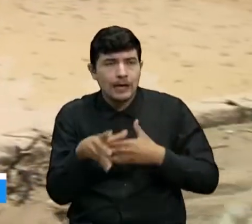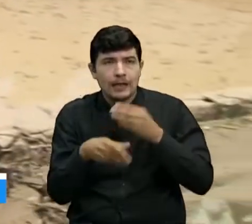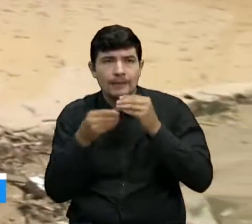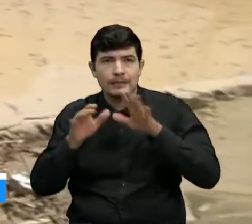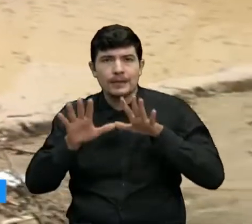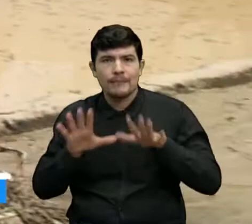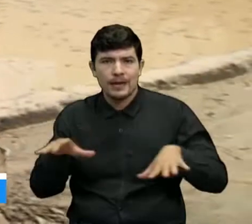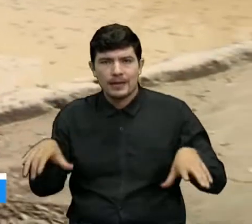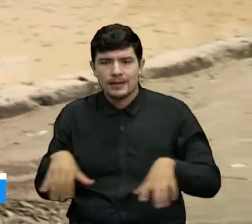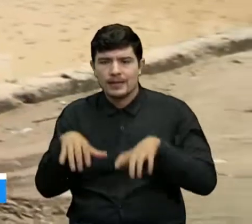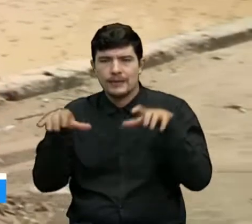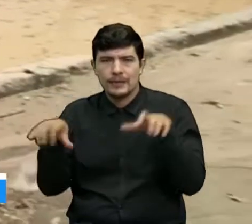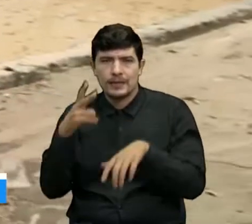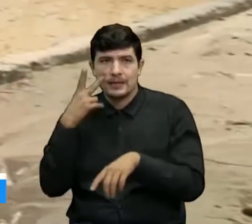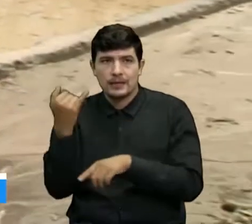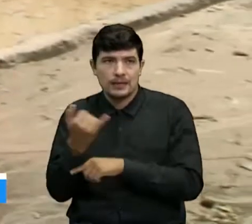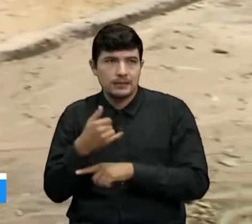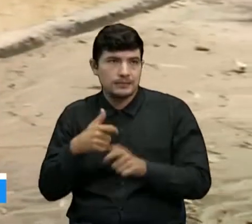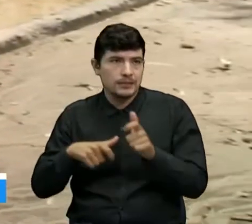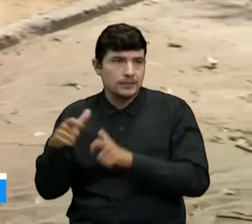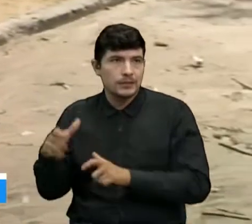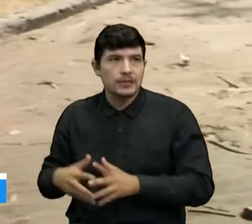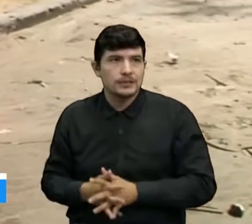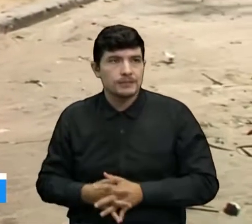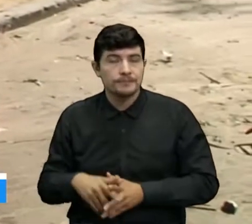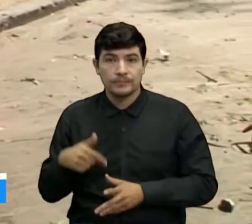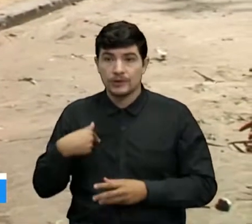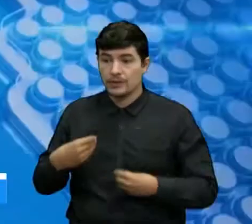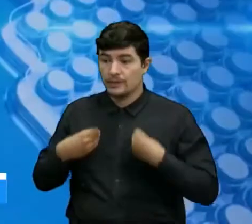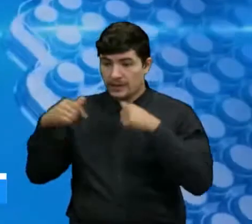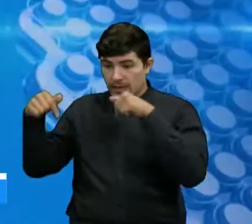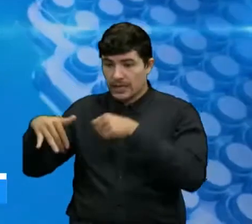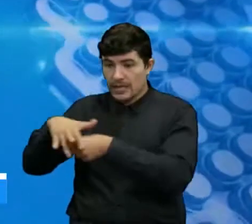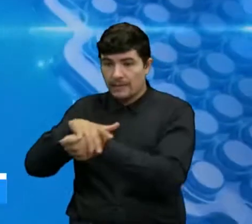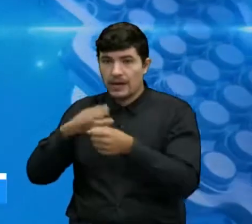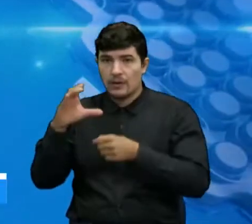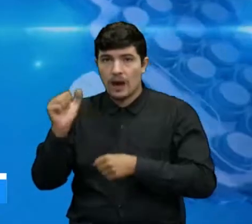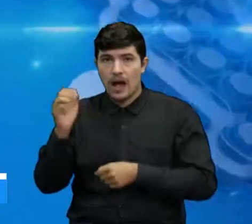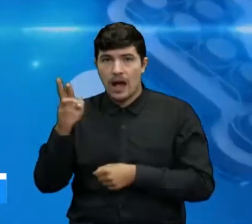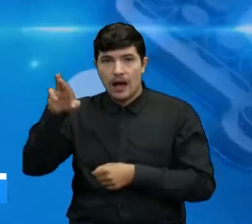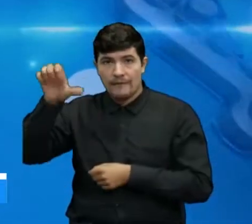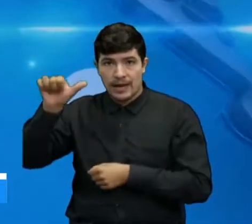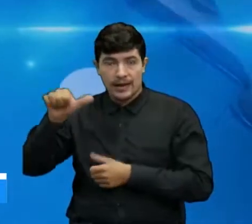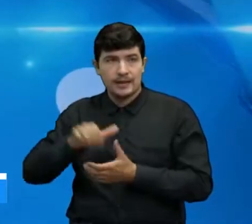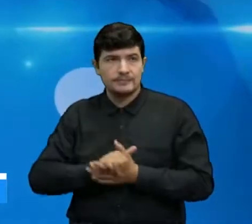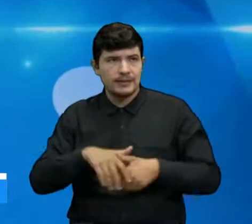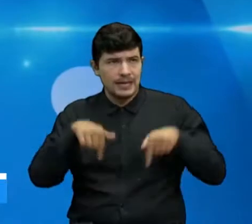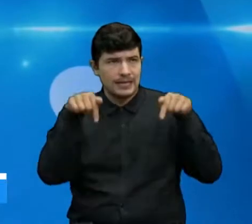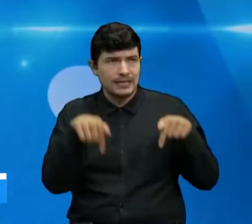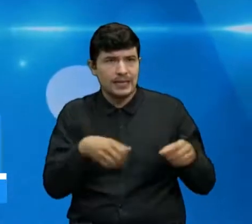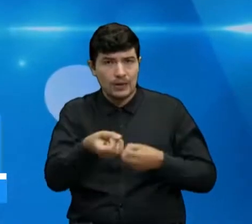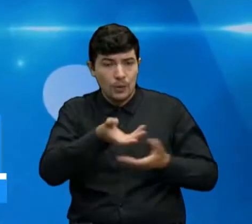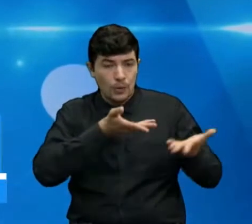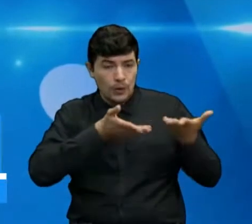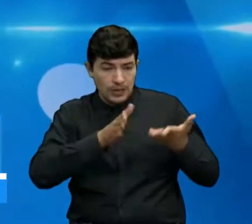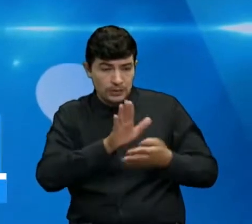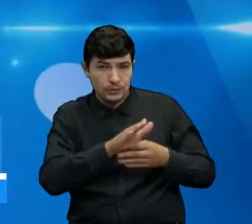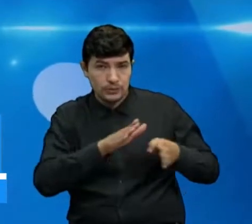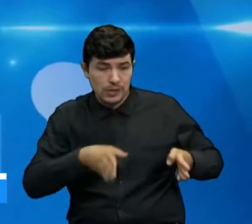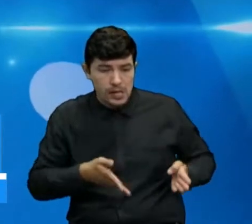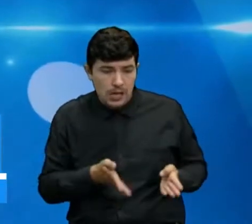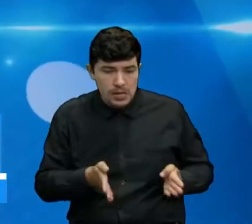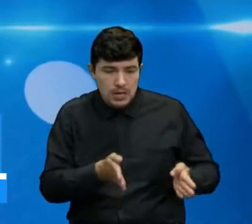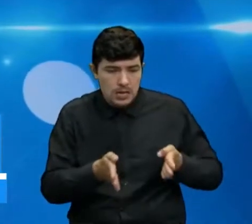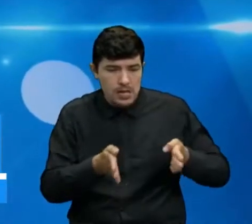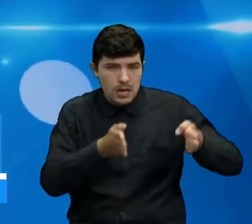actividades de gran parte de los habitantes. Vivo en el barrio La Cabrera. Lamentablemente las condiciones del canal de agua del